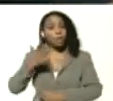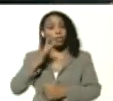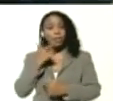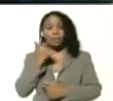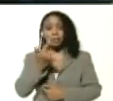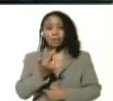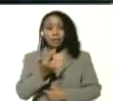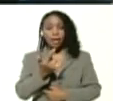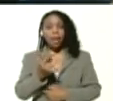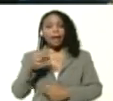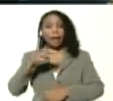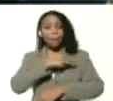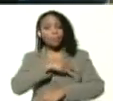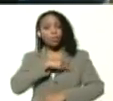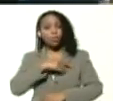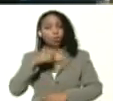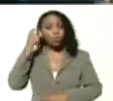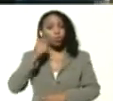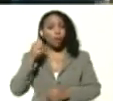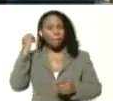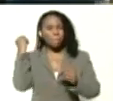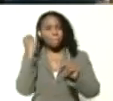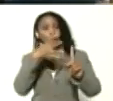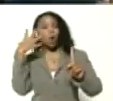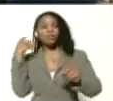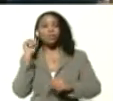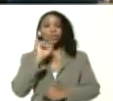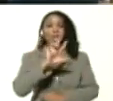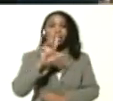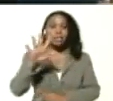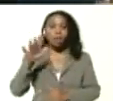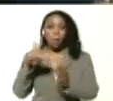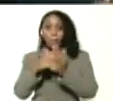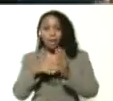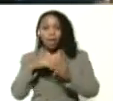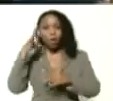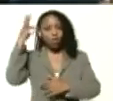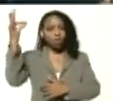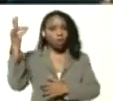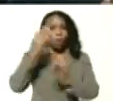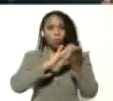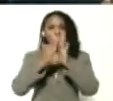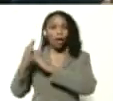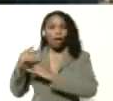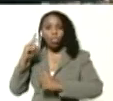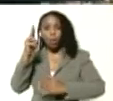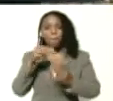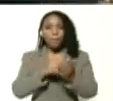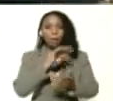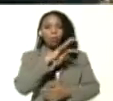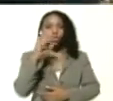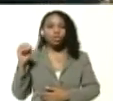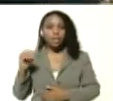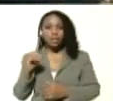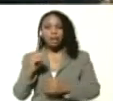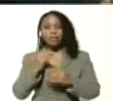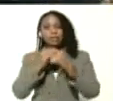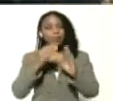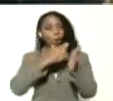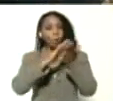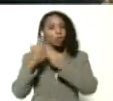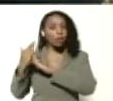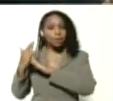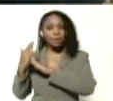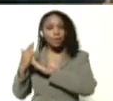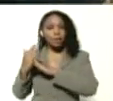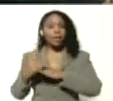que la misión Sucre tiene un impacto en más de 35.000 consejos comunales en más de 2.400 comunas en articulación con la universidad de las